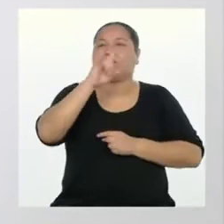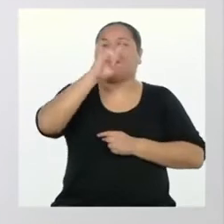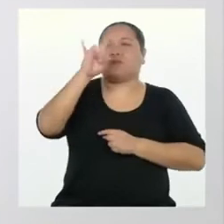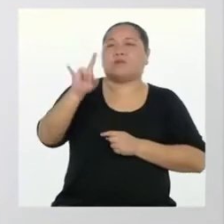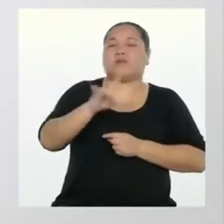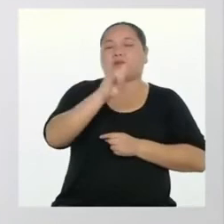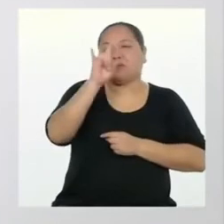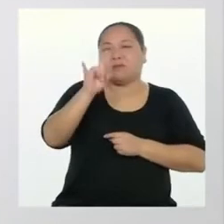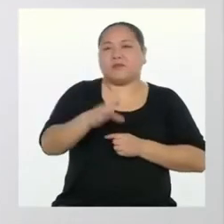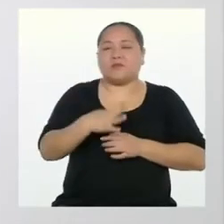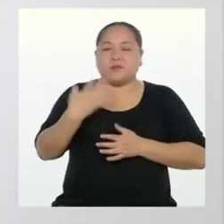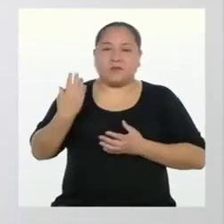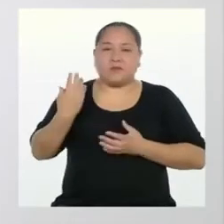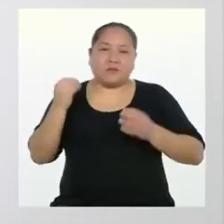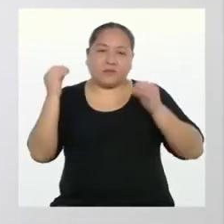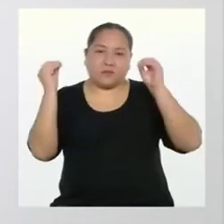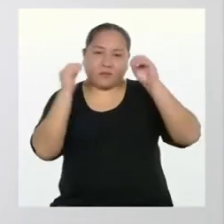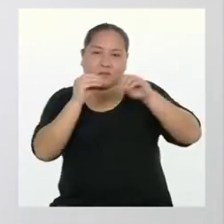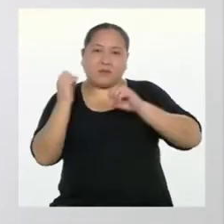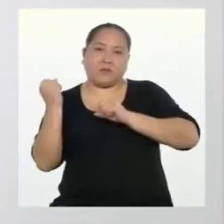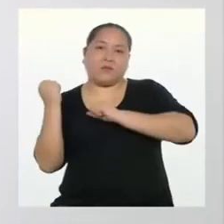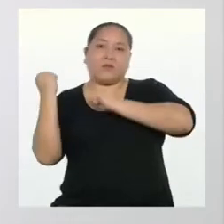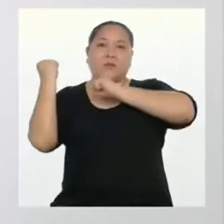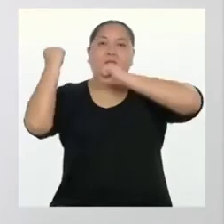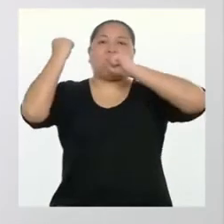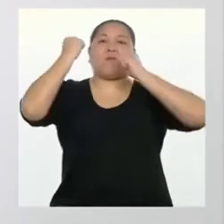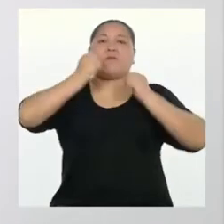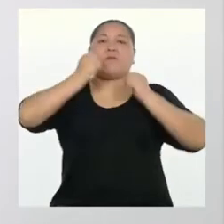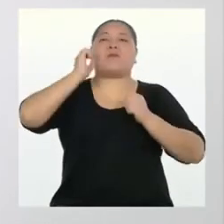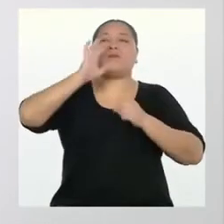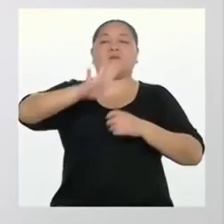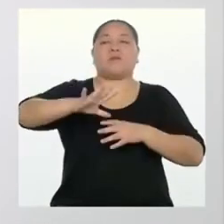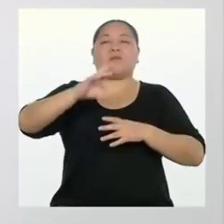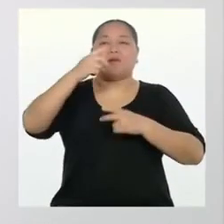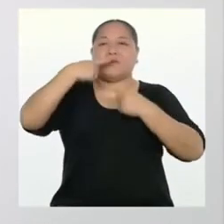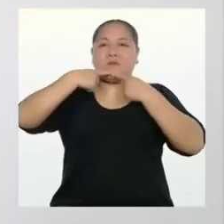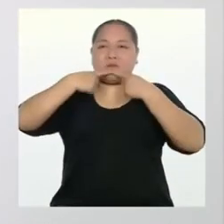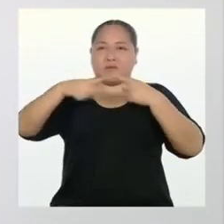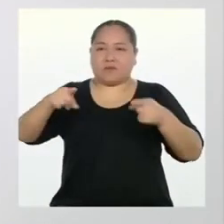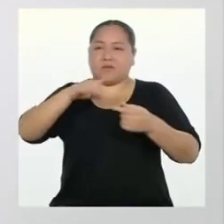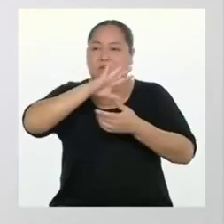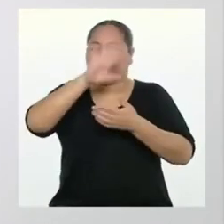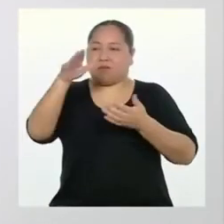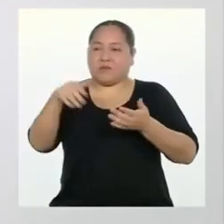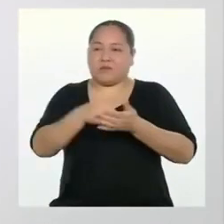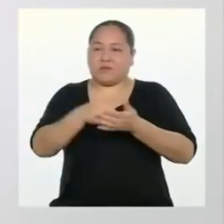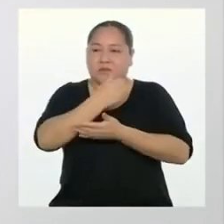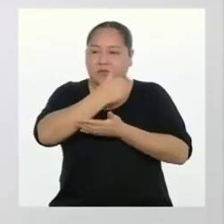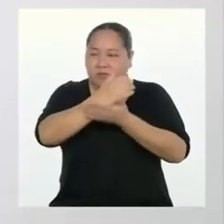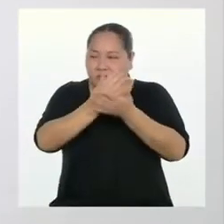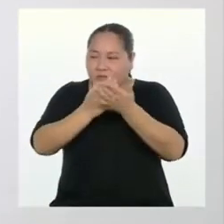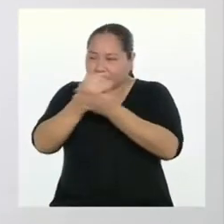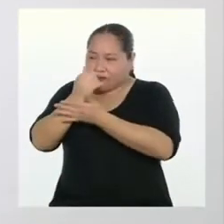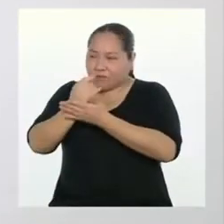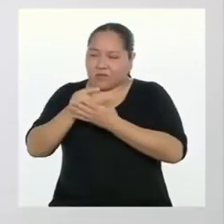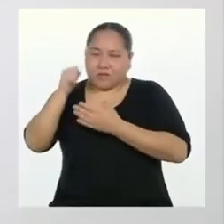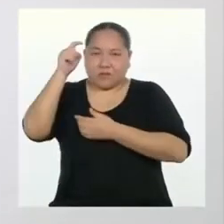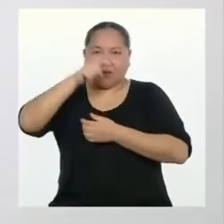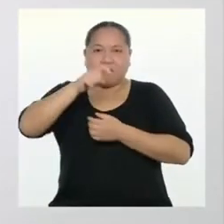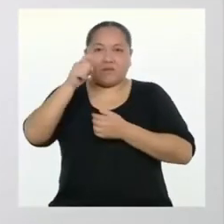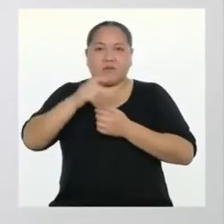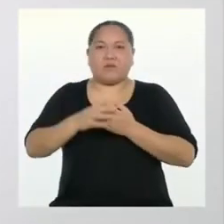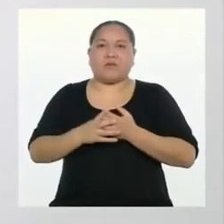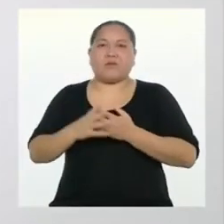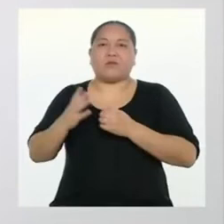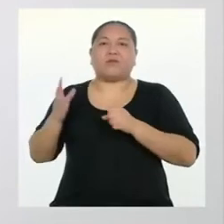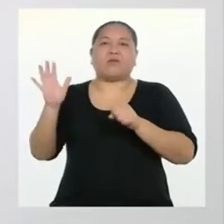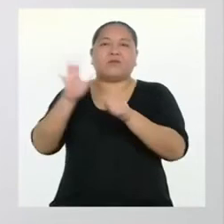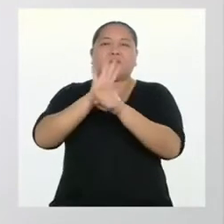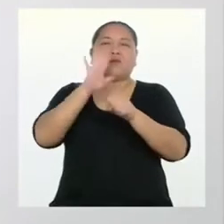utilizarás para darle fuerza a tu mensaje. Todos estos elementos tienen que estar cargados de